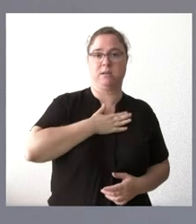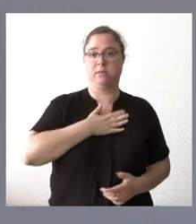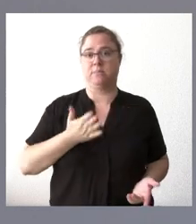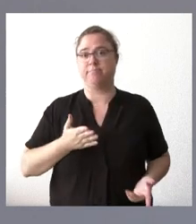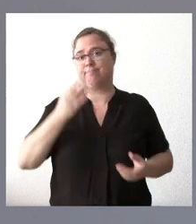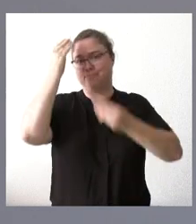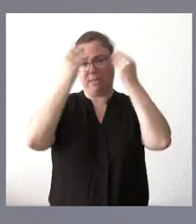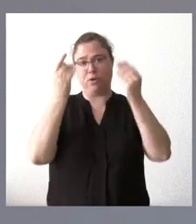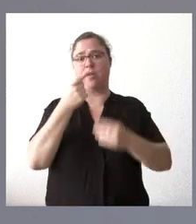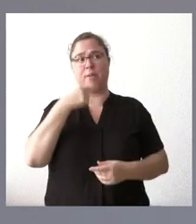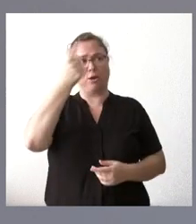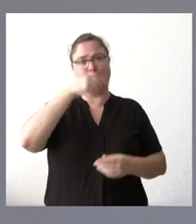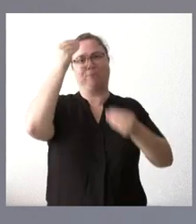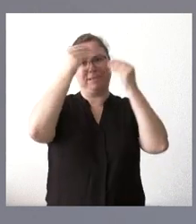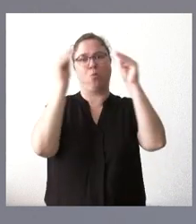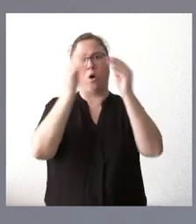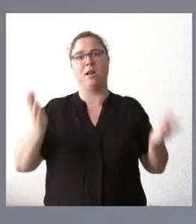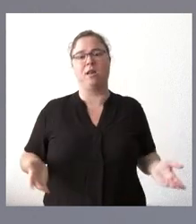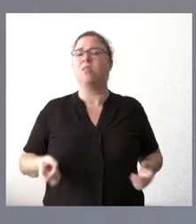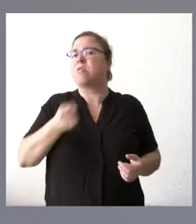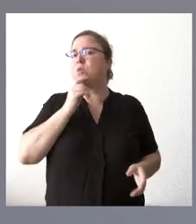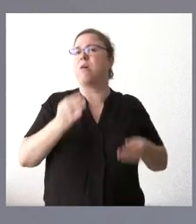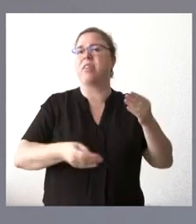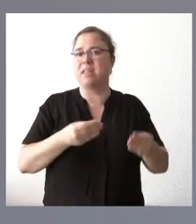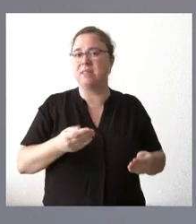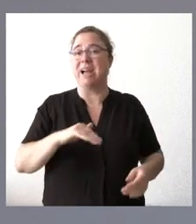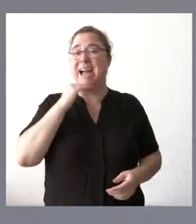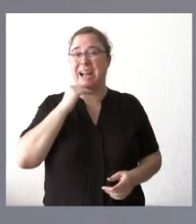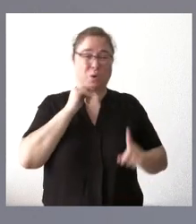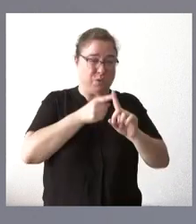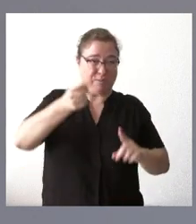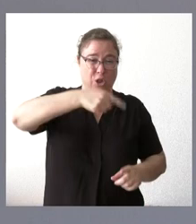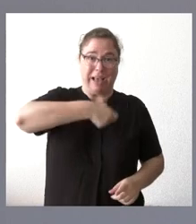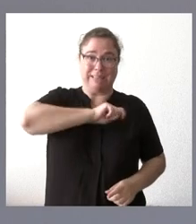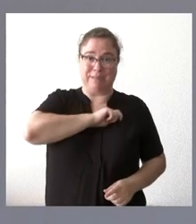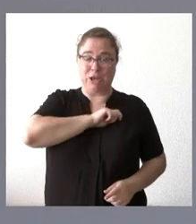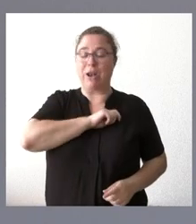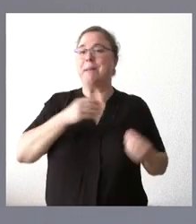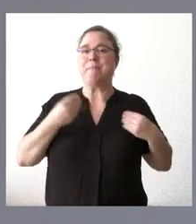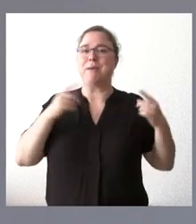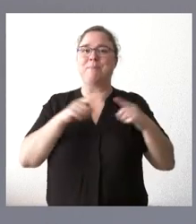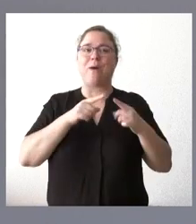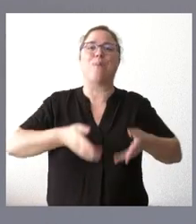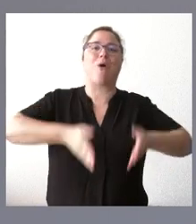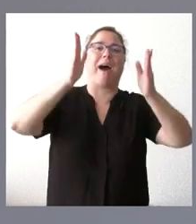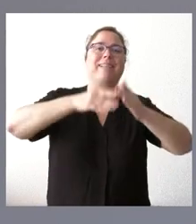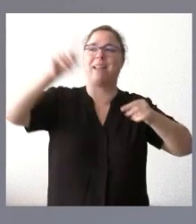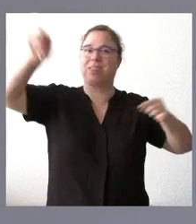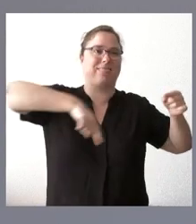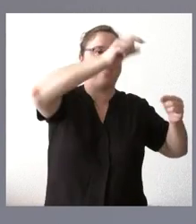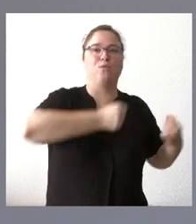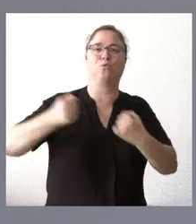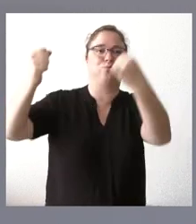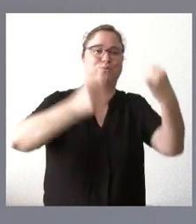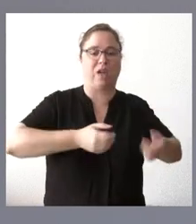reflexión que nos tendría que llevar a todos. El cómo hacemos posible que algo que utilizamos todos los españoles, residamos donde residemos, estemos censados donde estemos